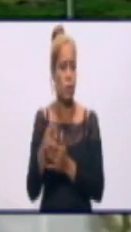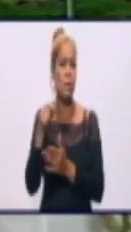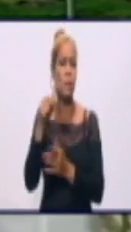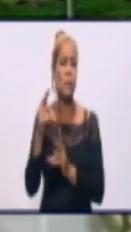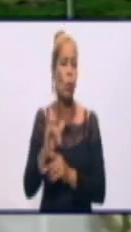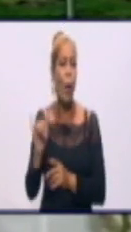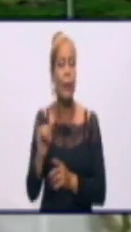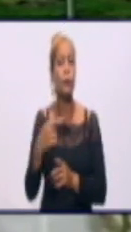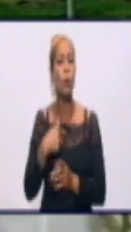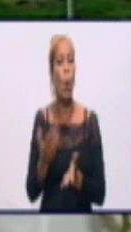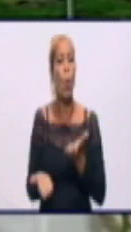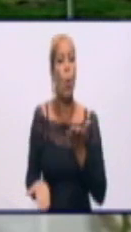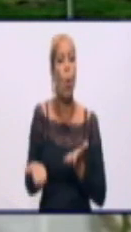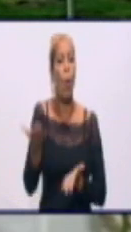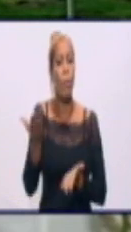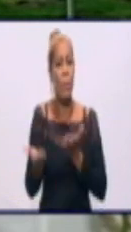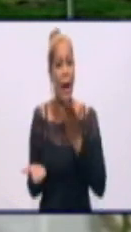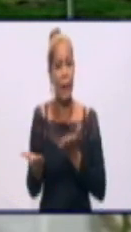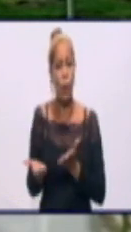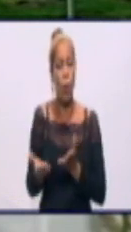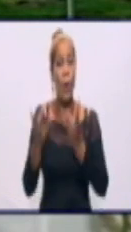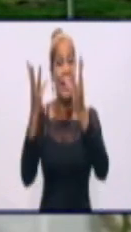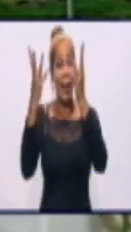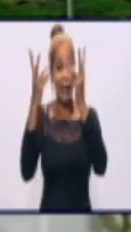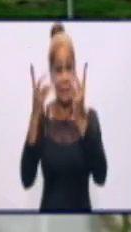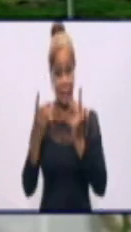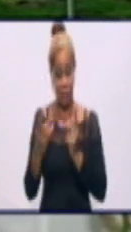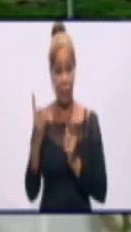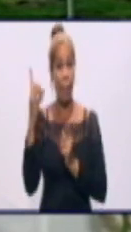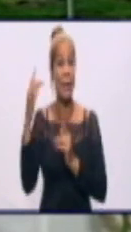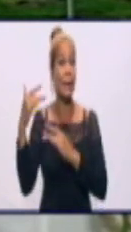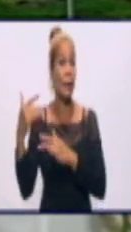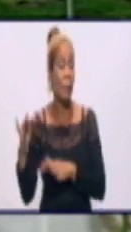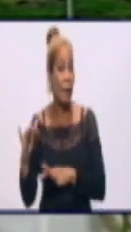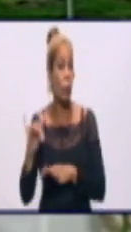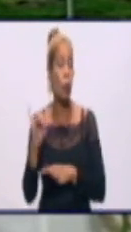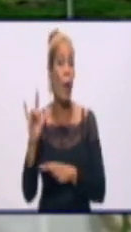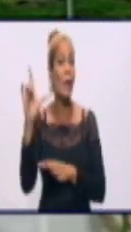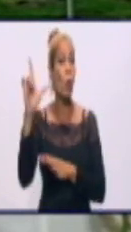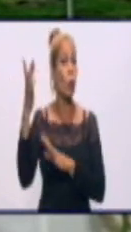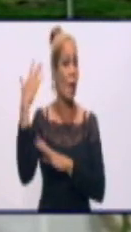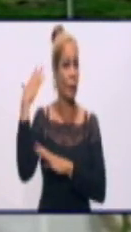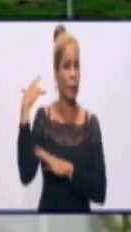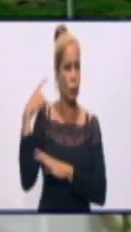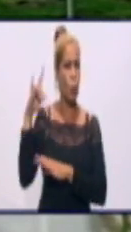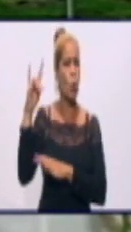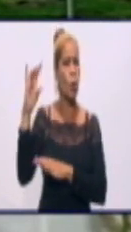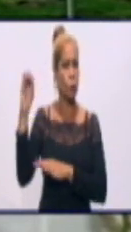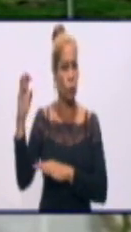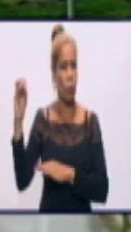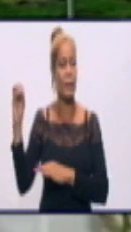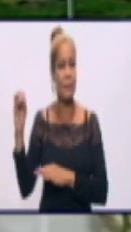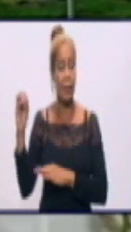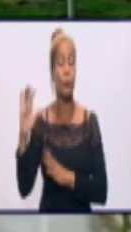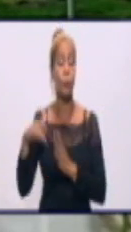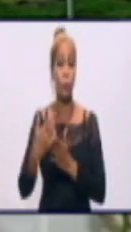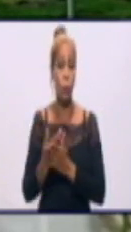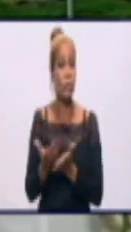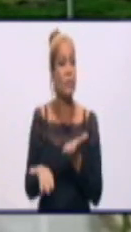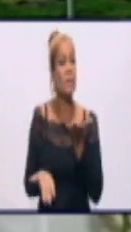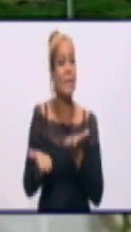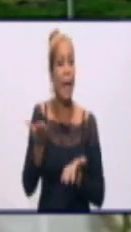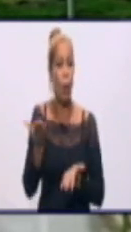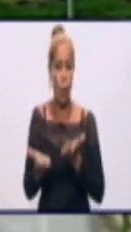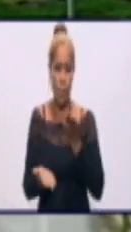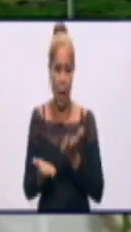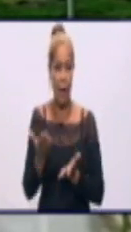cuando era de 950 personas. O sea, que ha ido incrementándose el número de sospechosos y, lógicamente, el